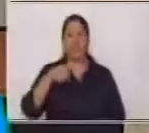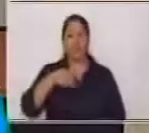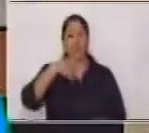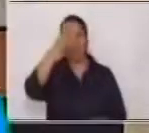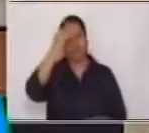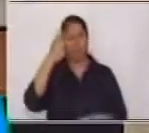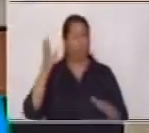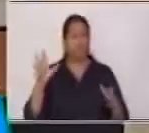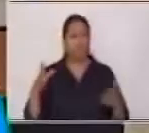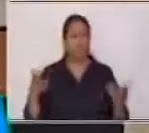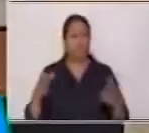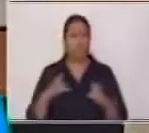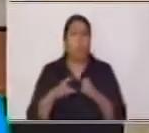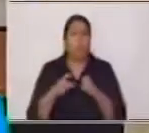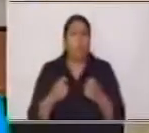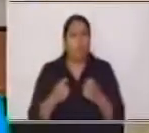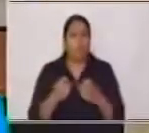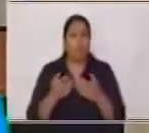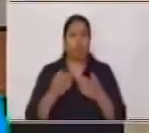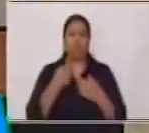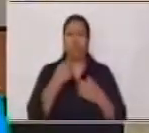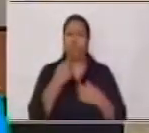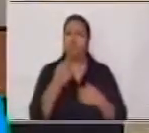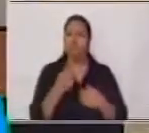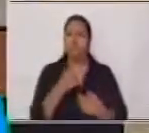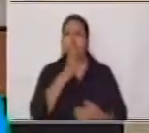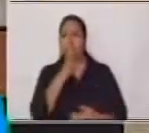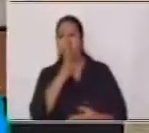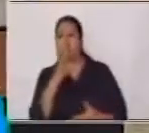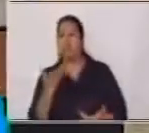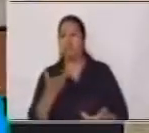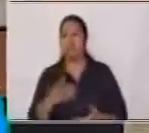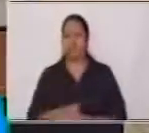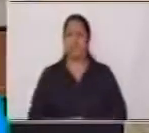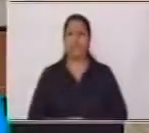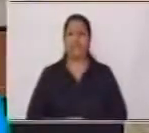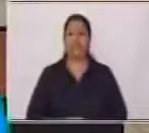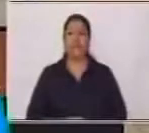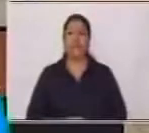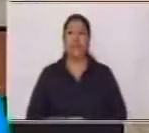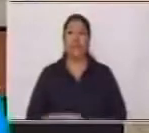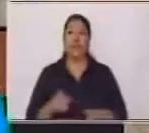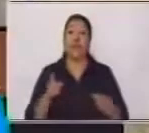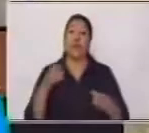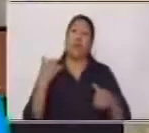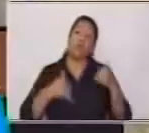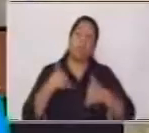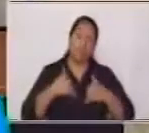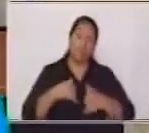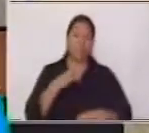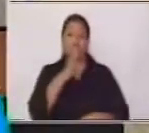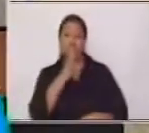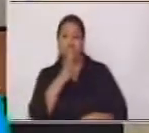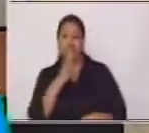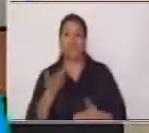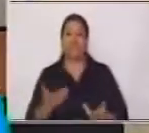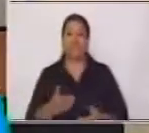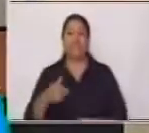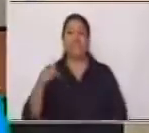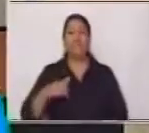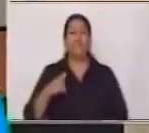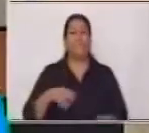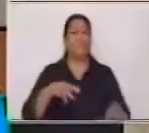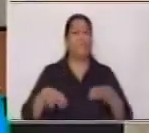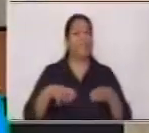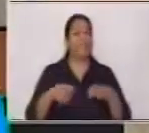cómo expresarnos a través de los juegos verbales Si así es, vamos a tener una actividad